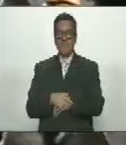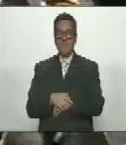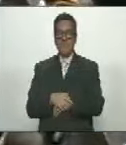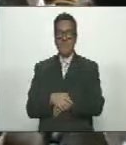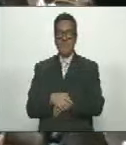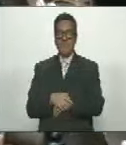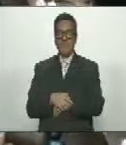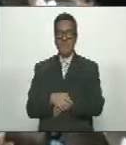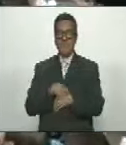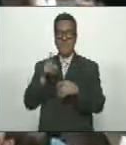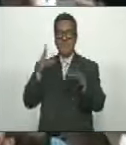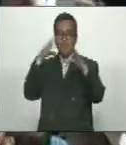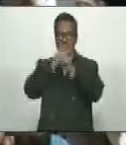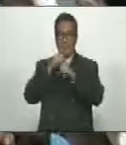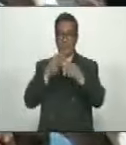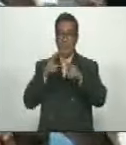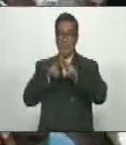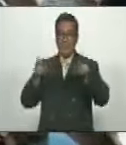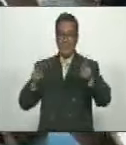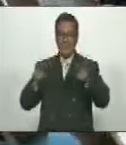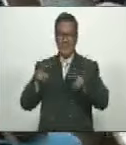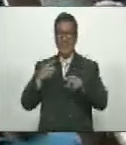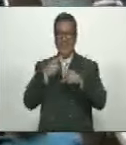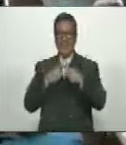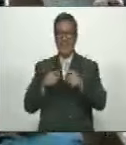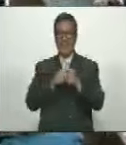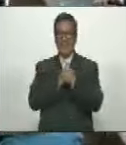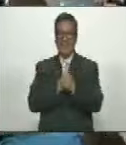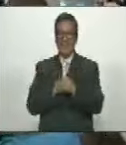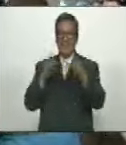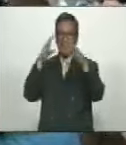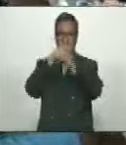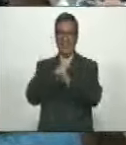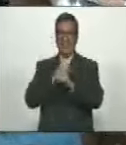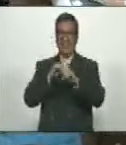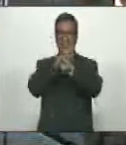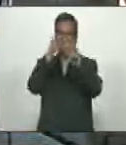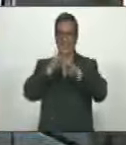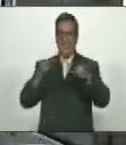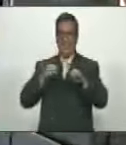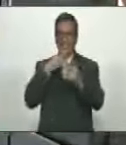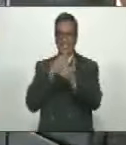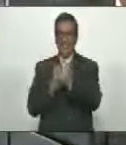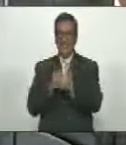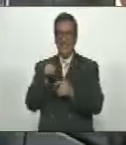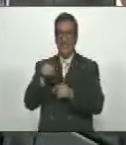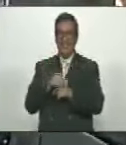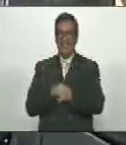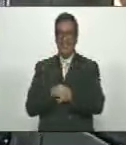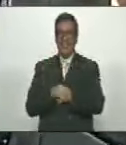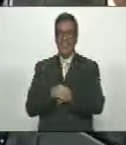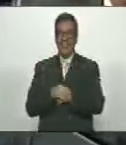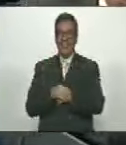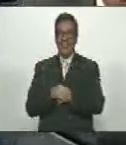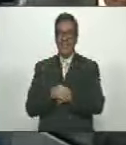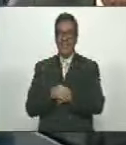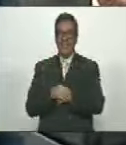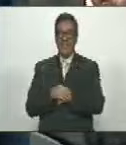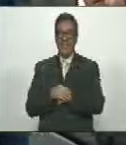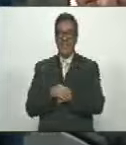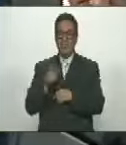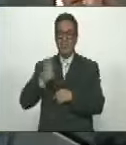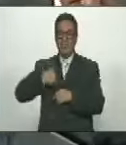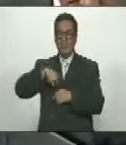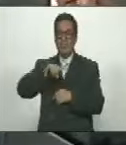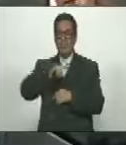acuérdate de la canción noche de paz noche de amor Rondero feliz navidad presidente gracias igual bueno